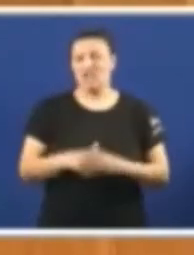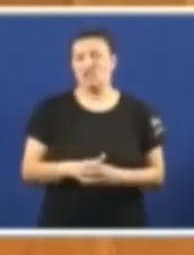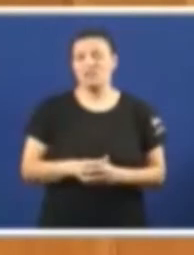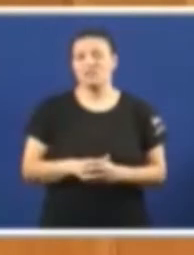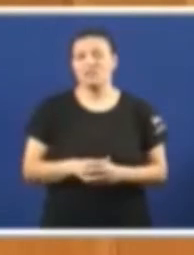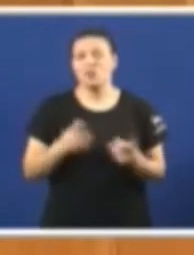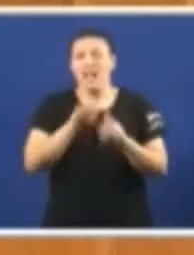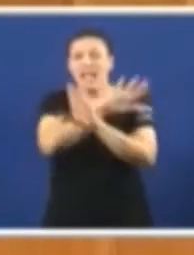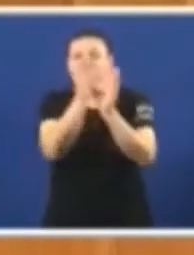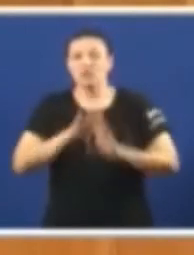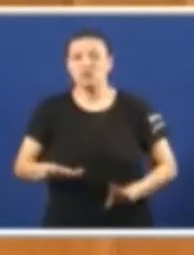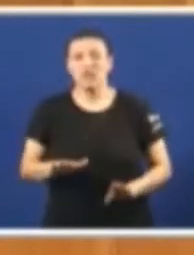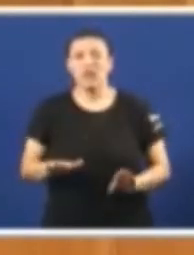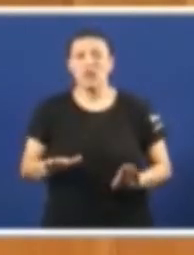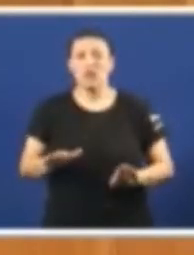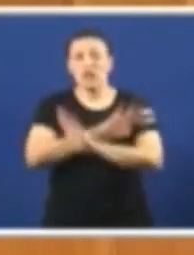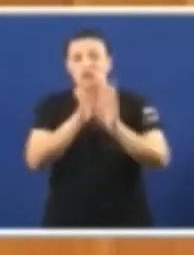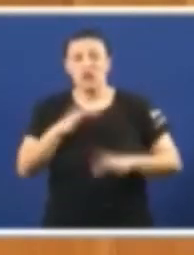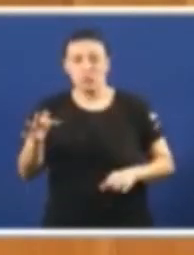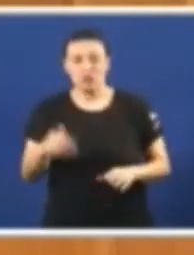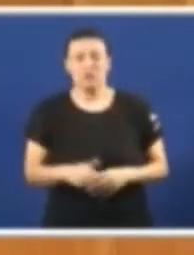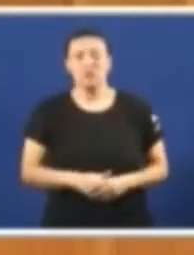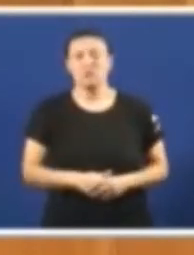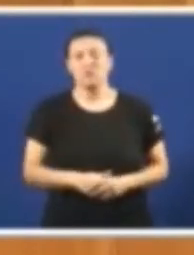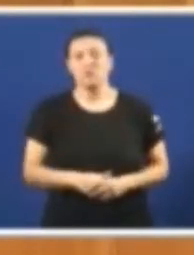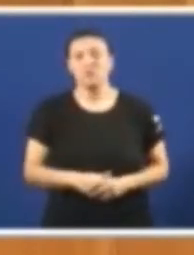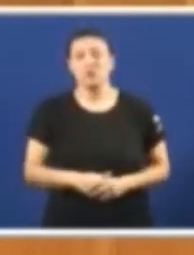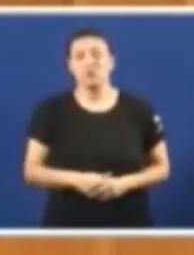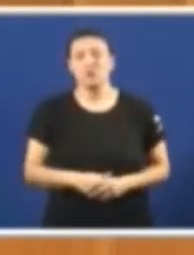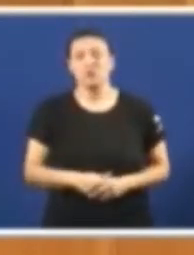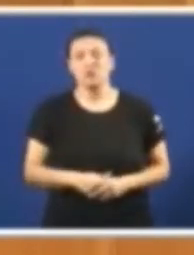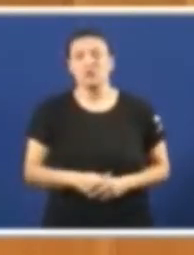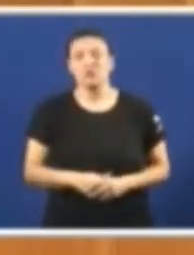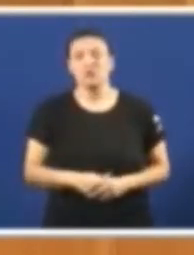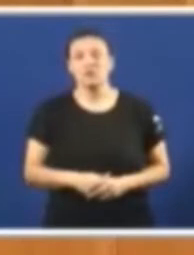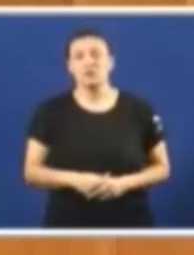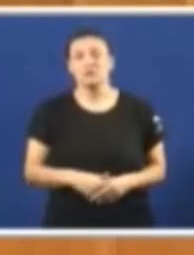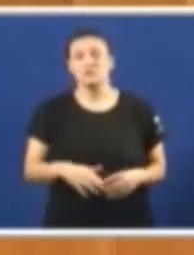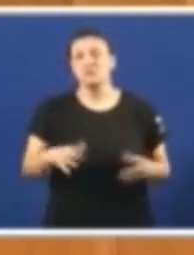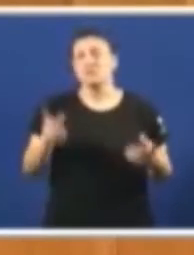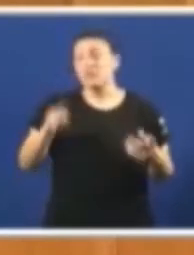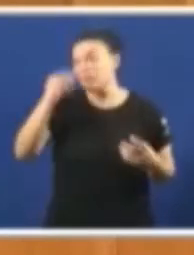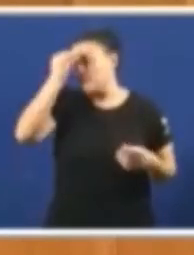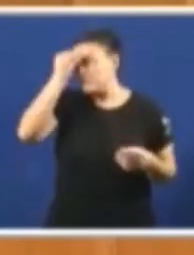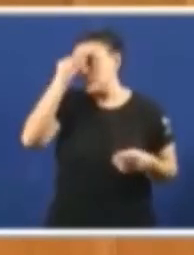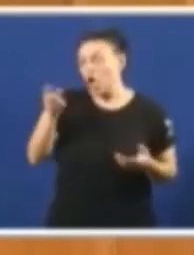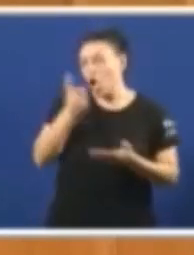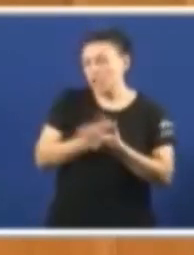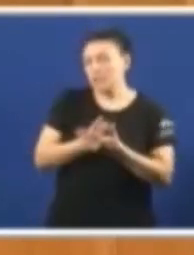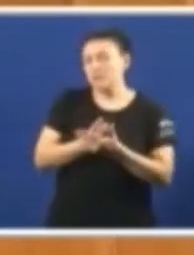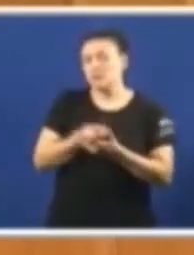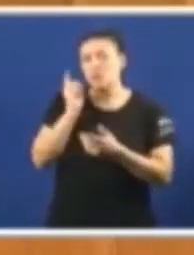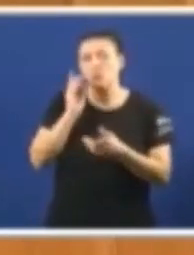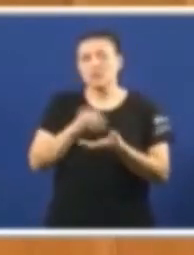que teñan resultados máis positivos. E sobre todo porque hai que repensar que moitas veces centrámonos